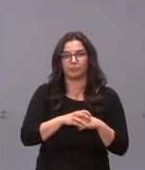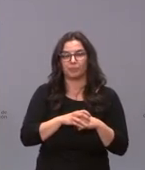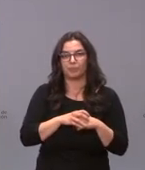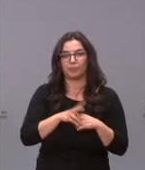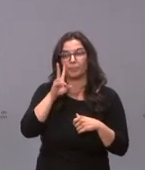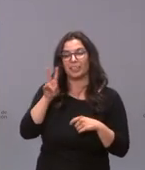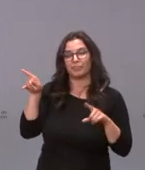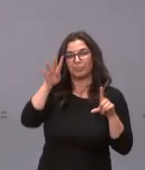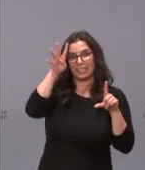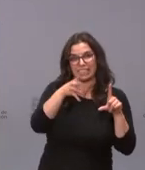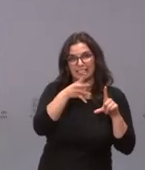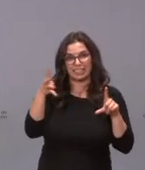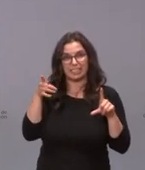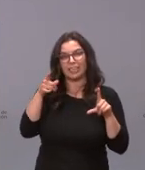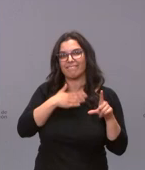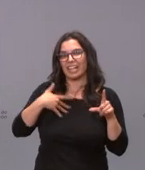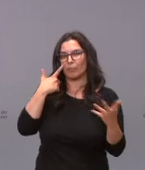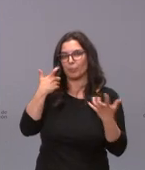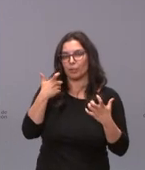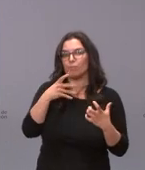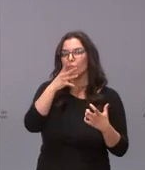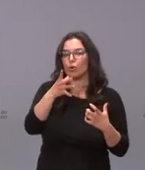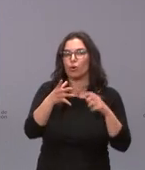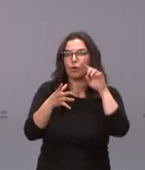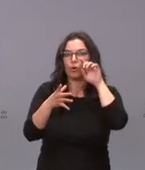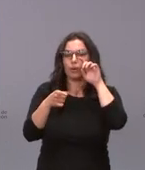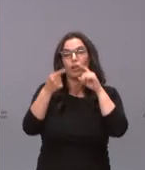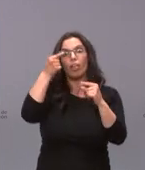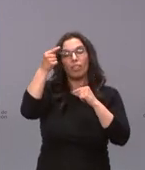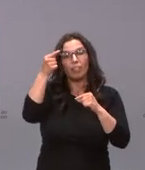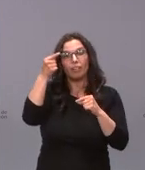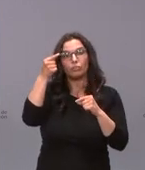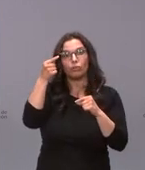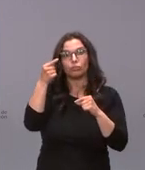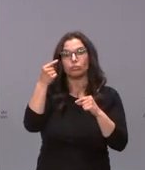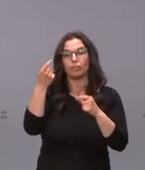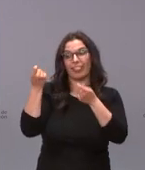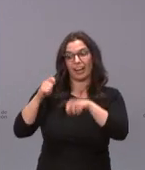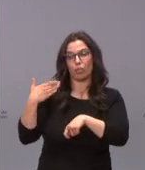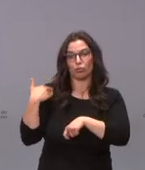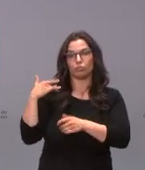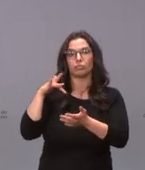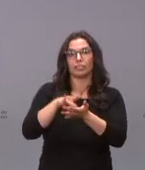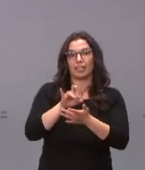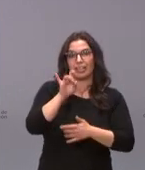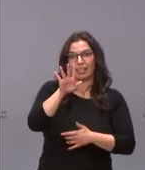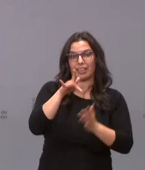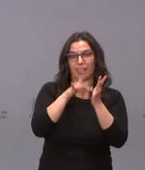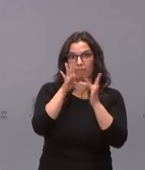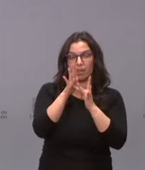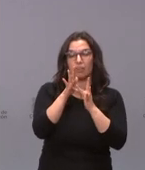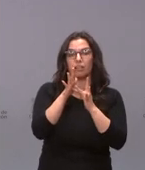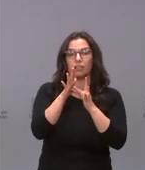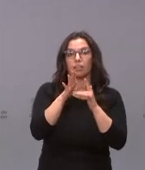Esto queríamos resaltarlo hoy porque son los datos actualizados a 15 de abril. Podemos decir que